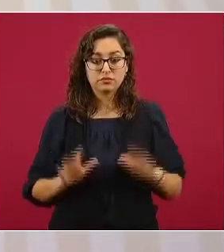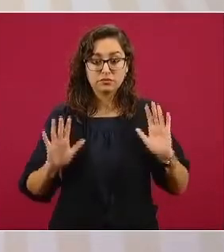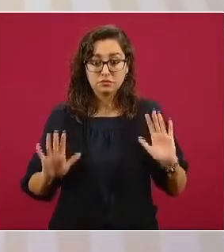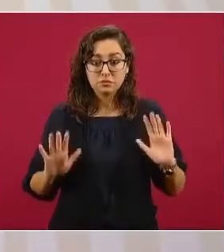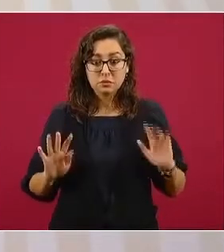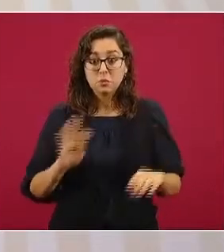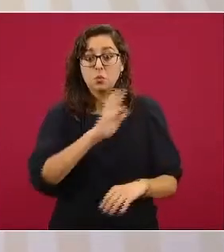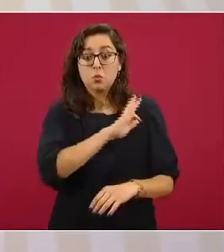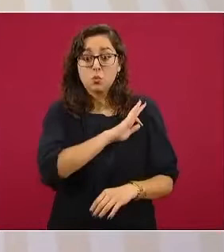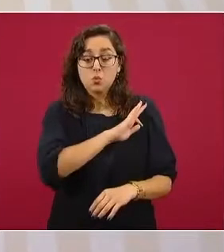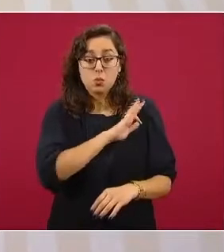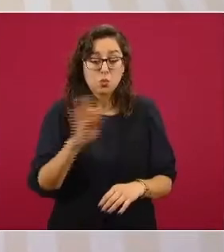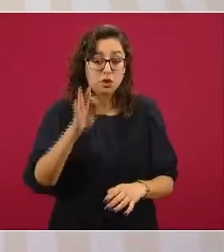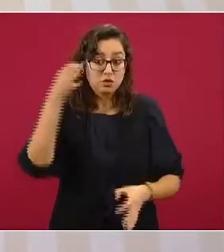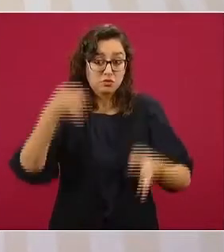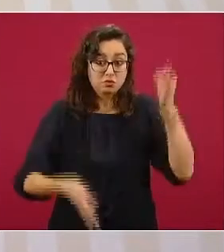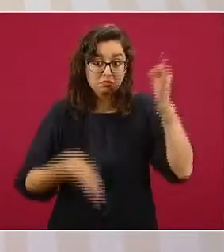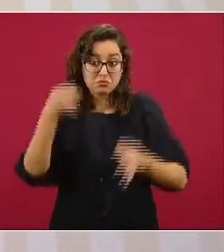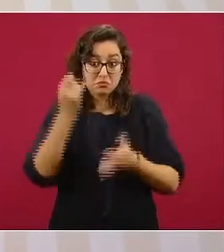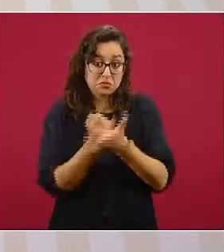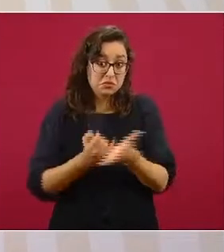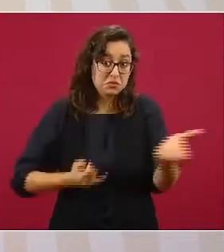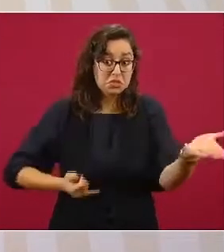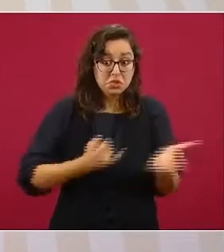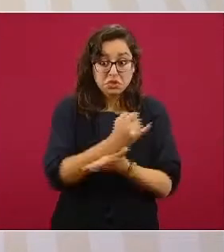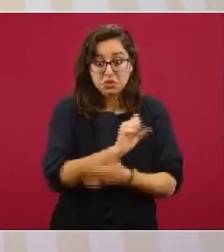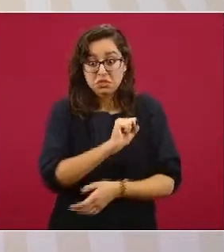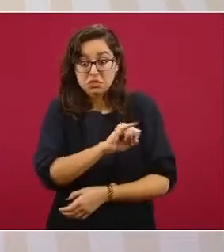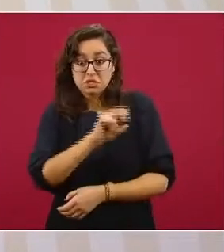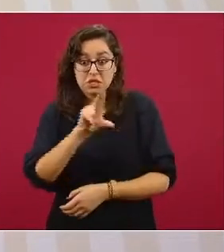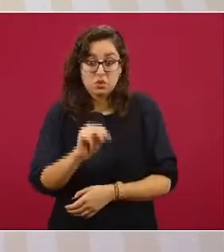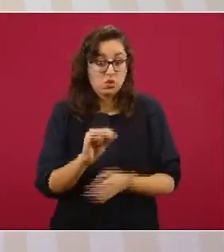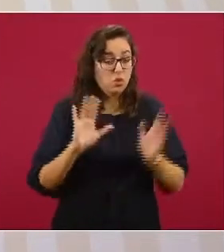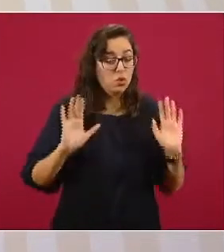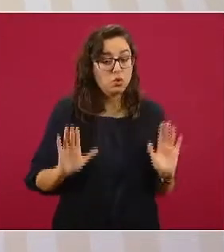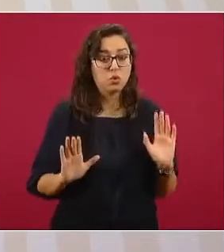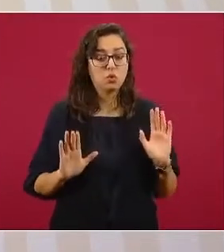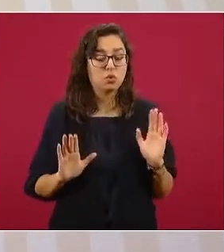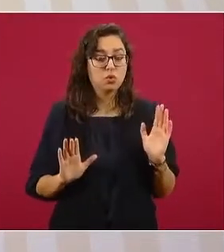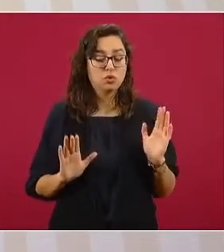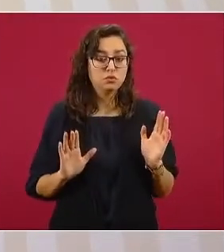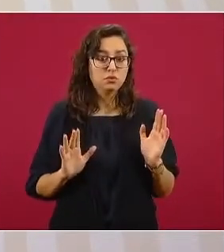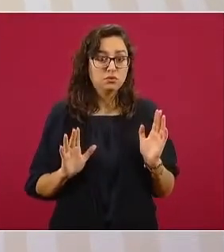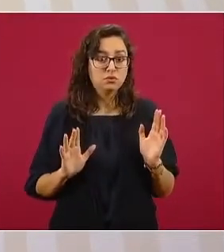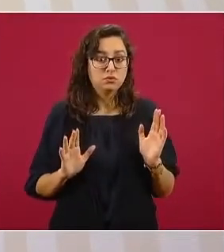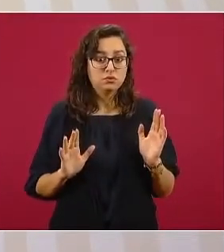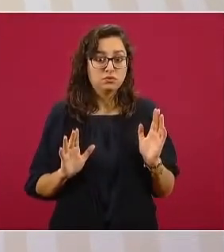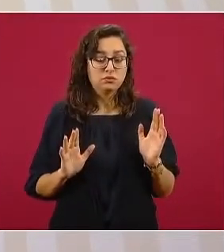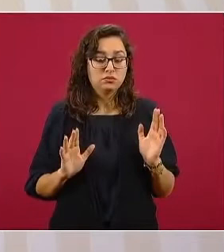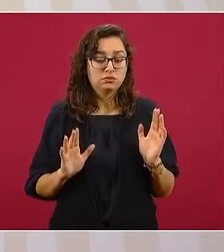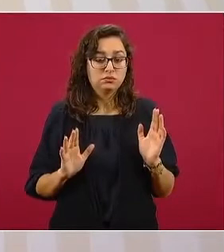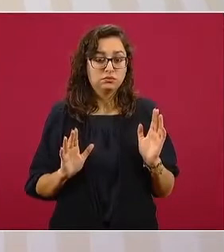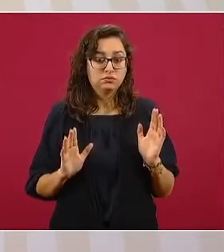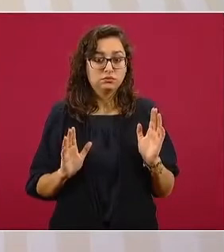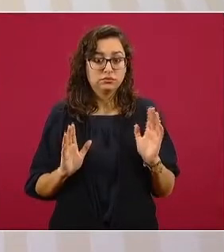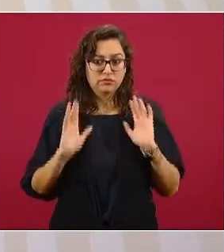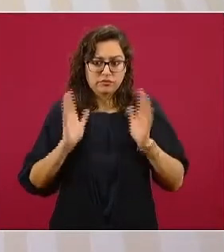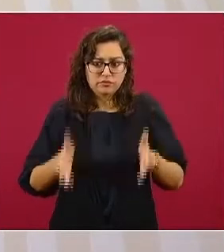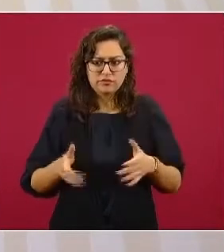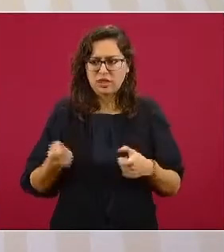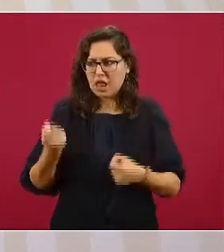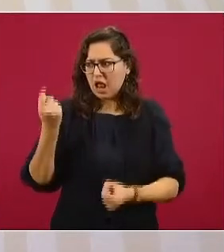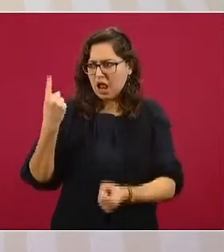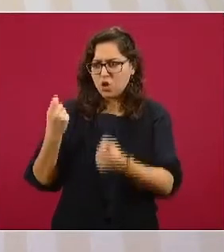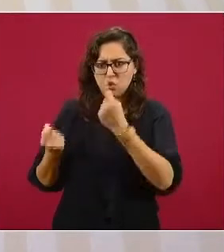resolver la Corte. Ya lo hicieron en un tiempo. Entonces,